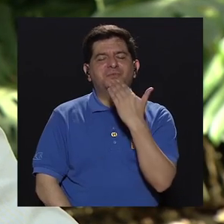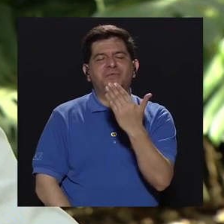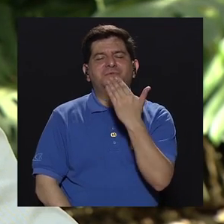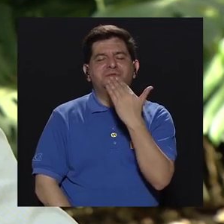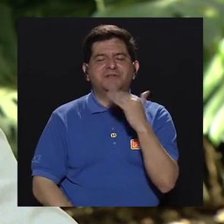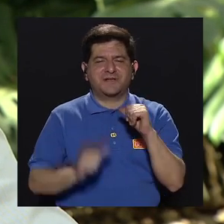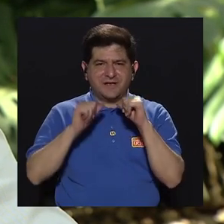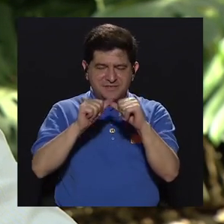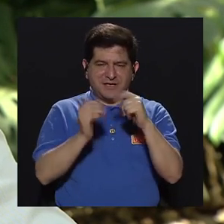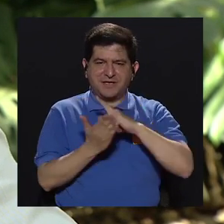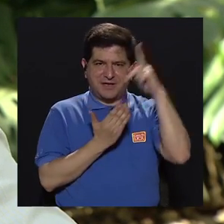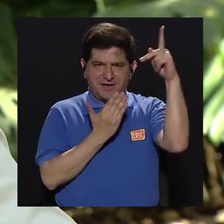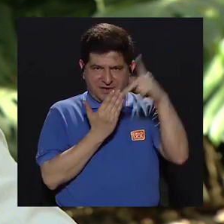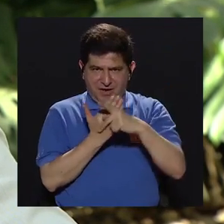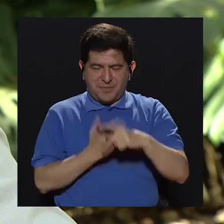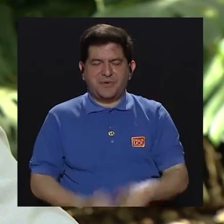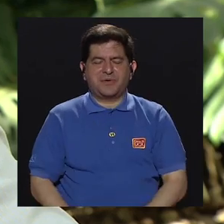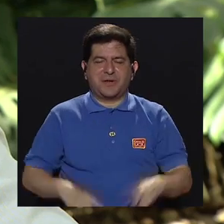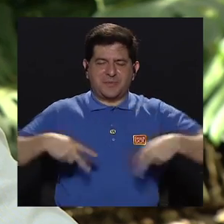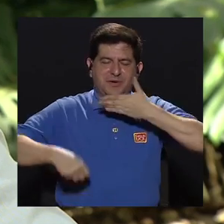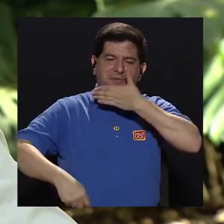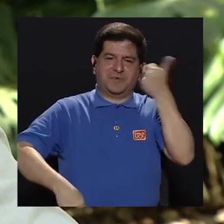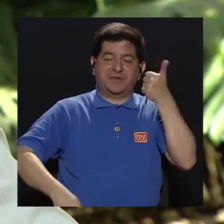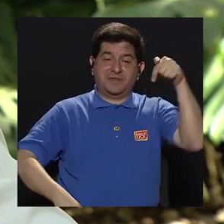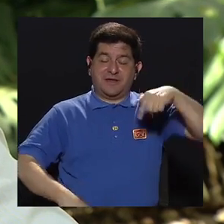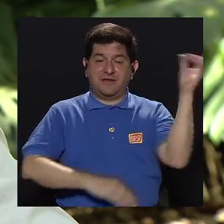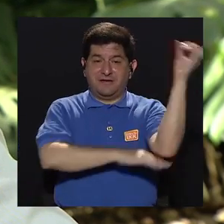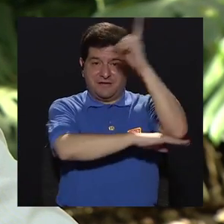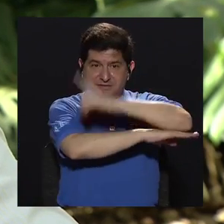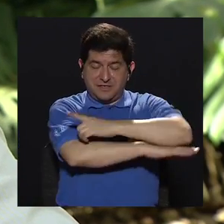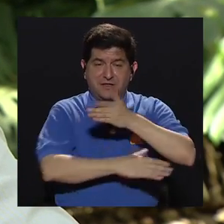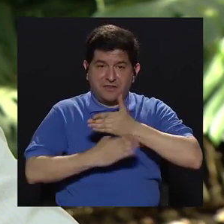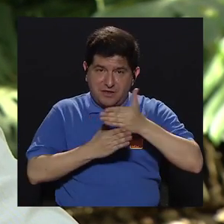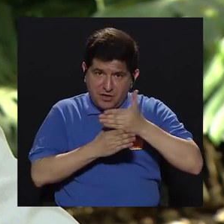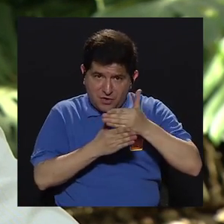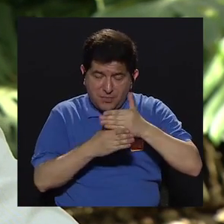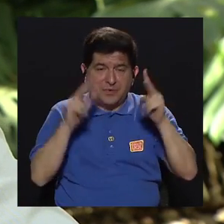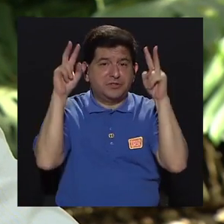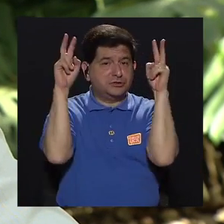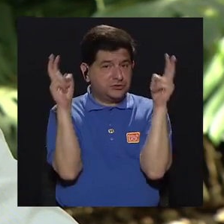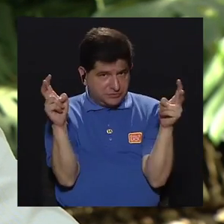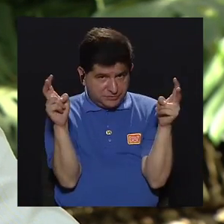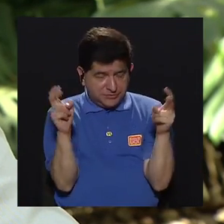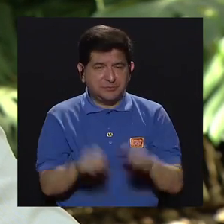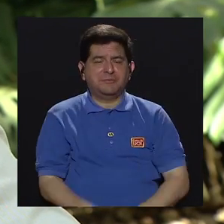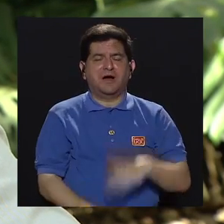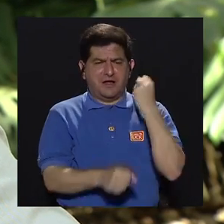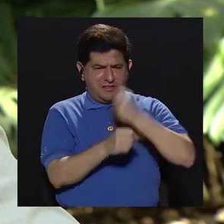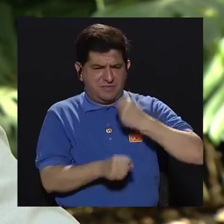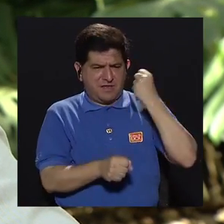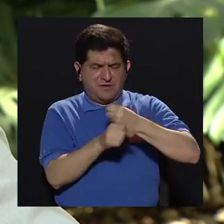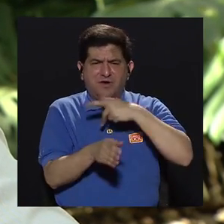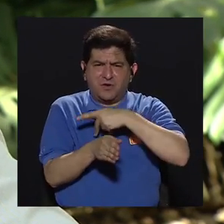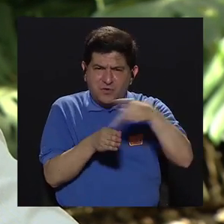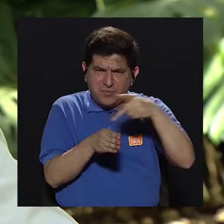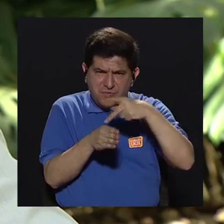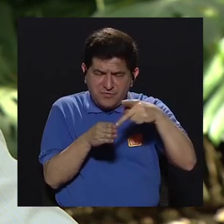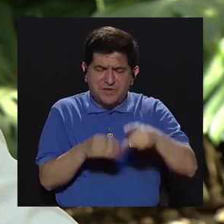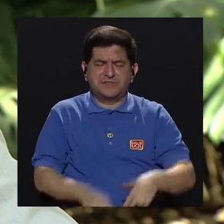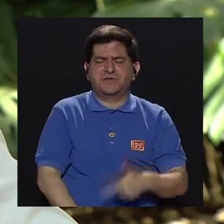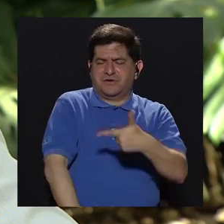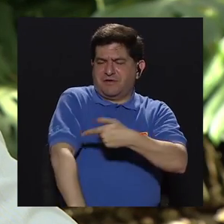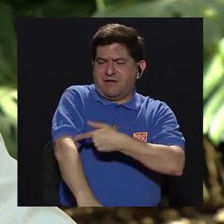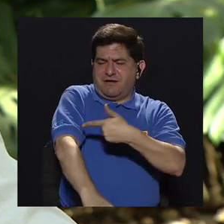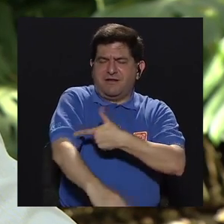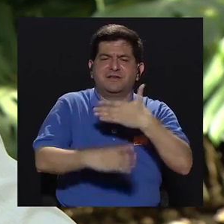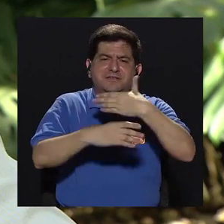Muchísimas gracias por continuar en su programa Vivir Mejor. El día de hoy, compartiéndoles el tema de la labor que realizan los profesionales